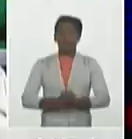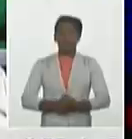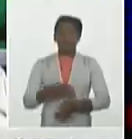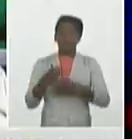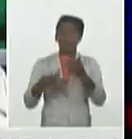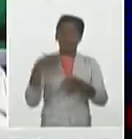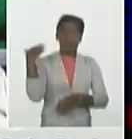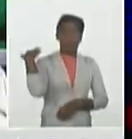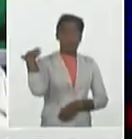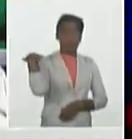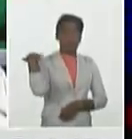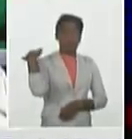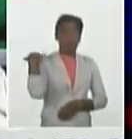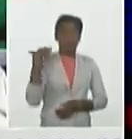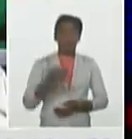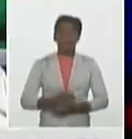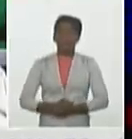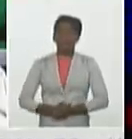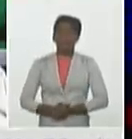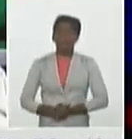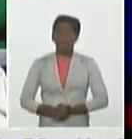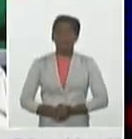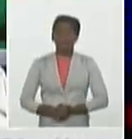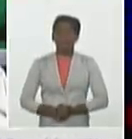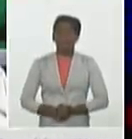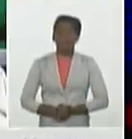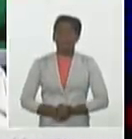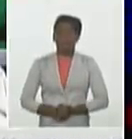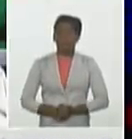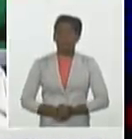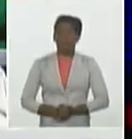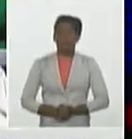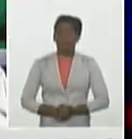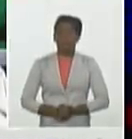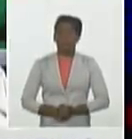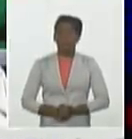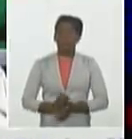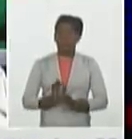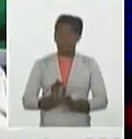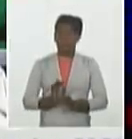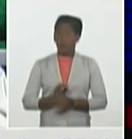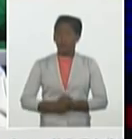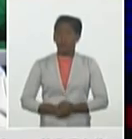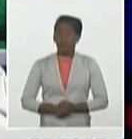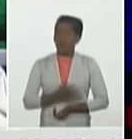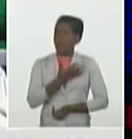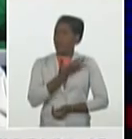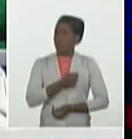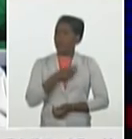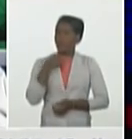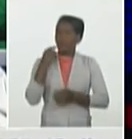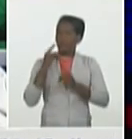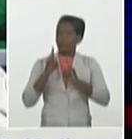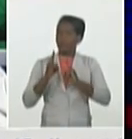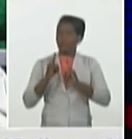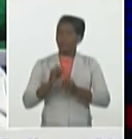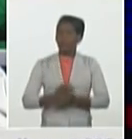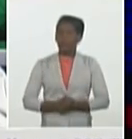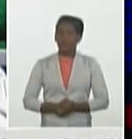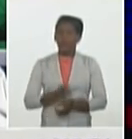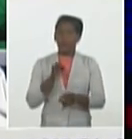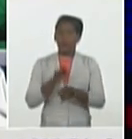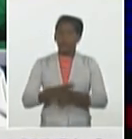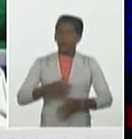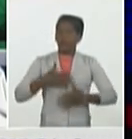obstructiva crónica. Este paciente, que lamentablemente fallece, tos, falta de aire y